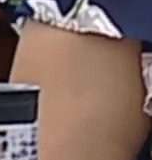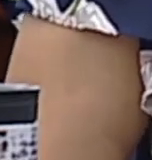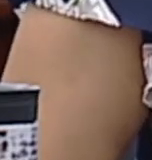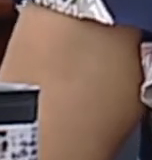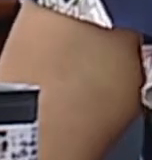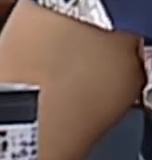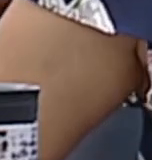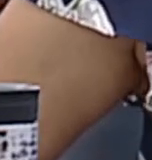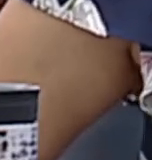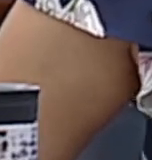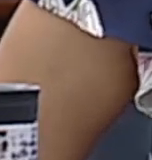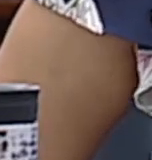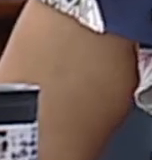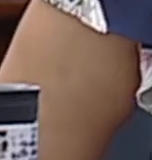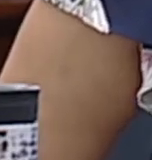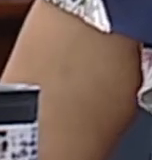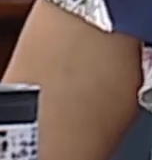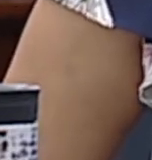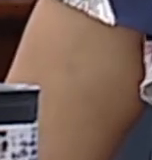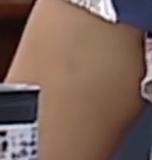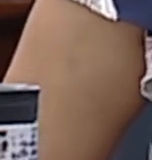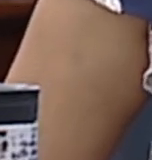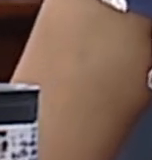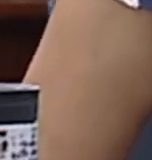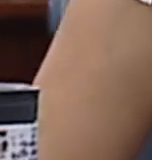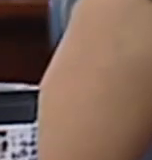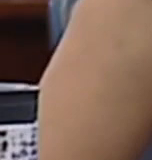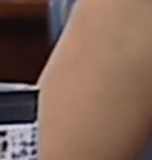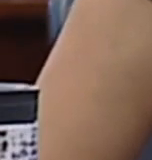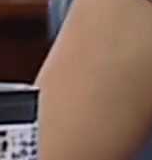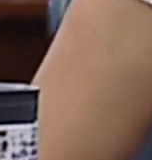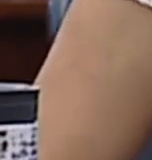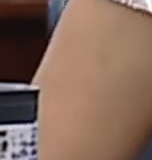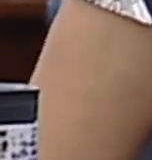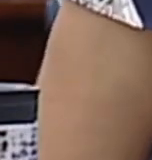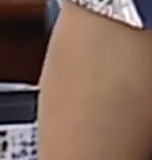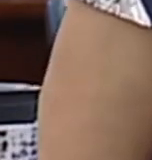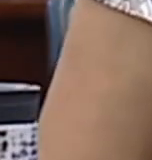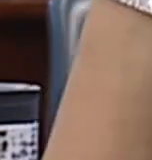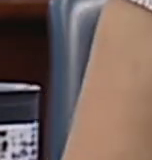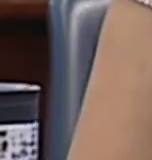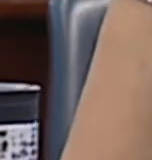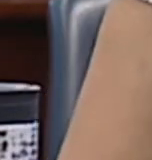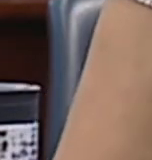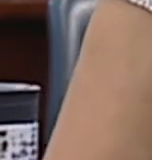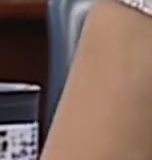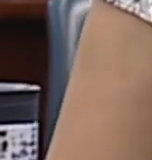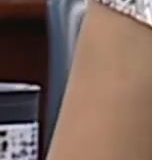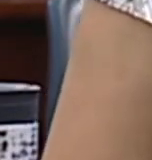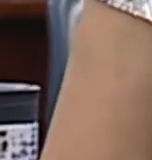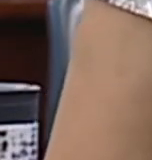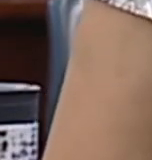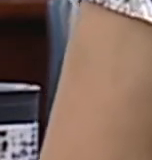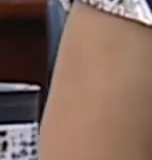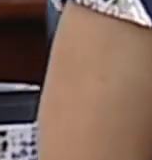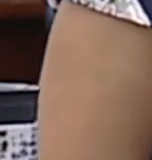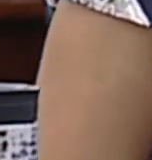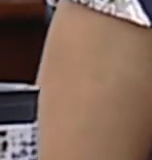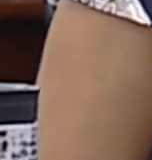¿por qué es hipócrita esto? ¿por qué ese pronunciamiento está plagado de incongruencias?